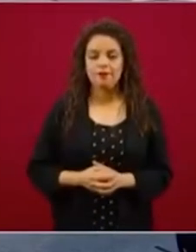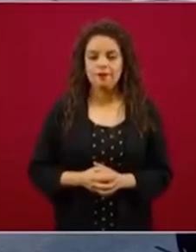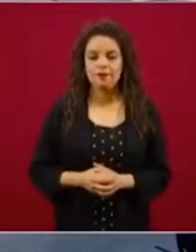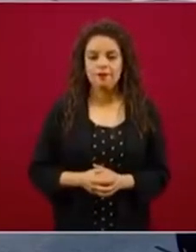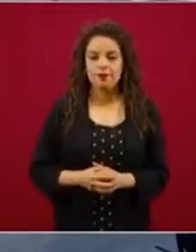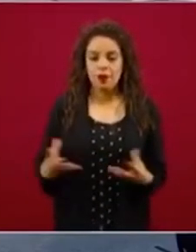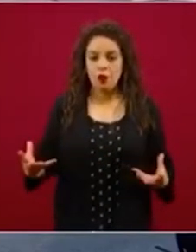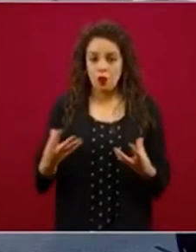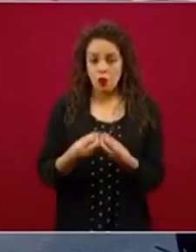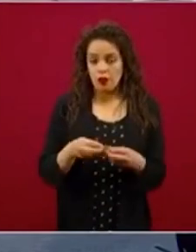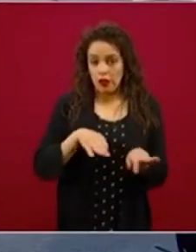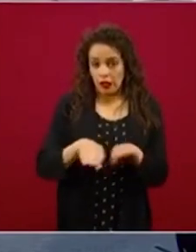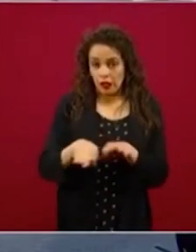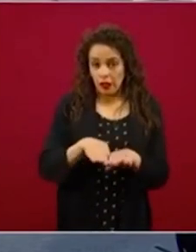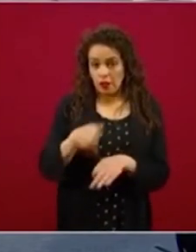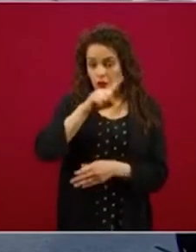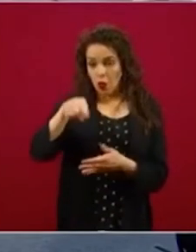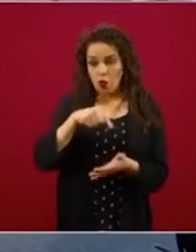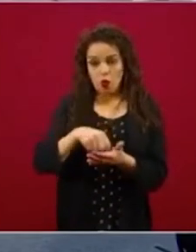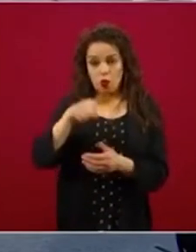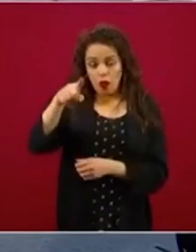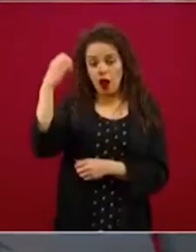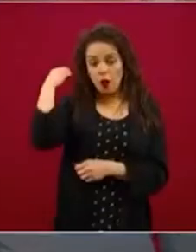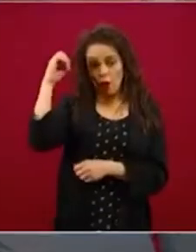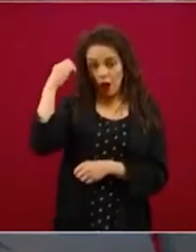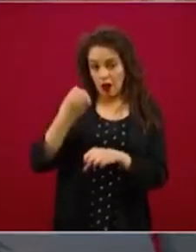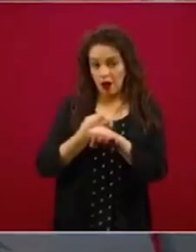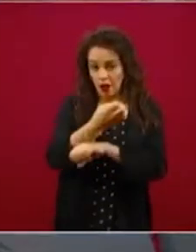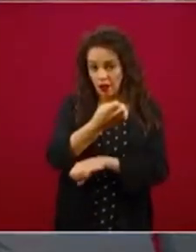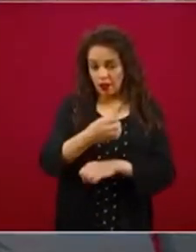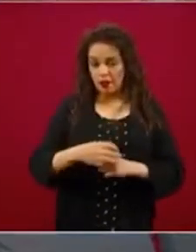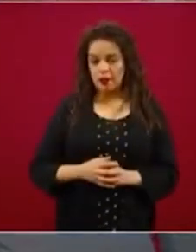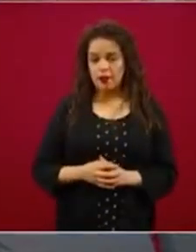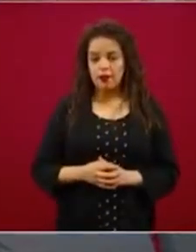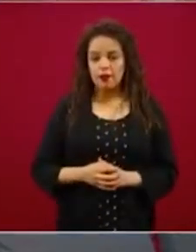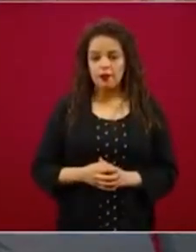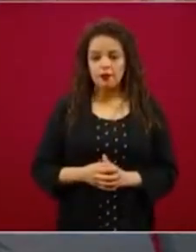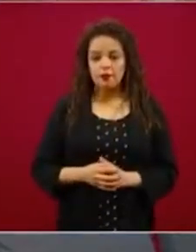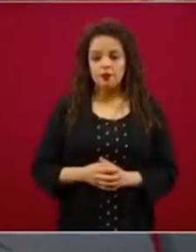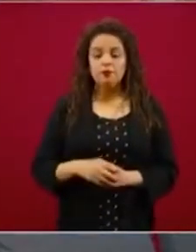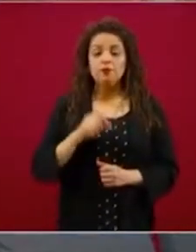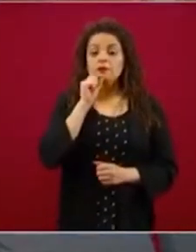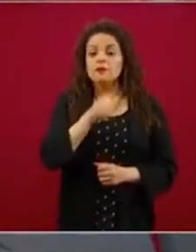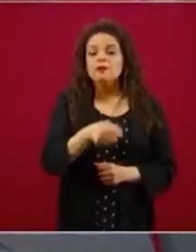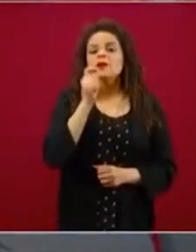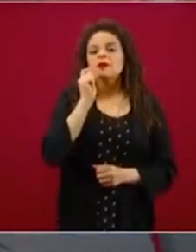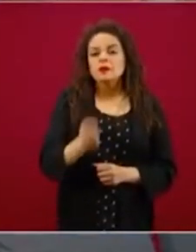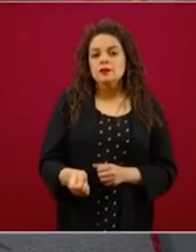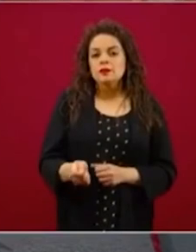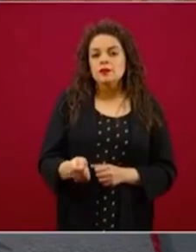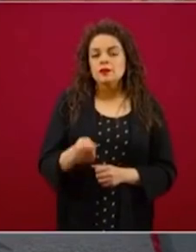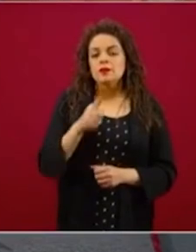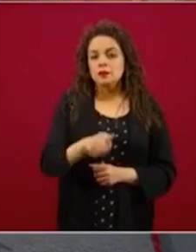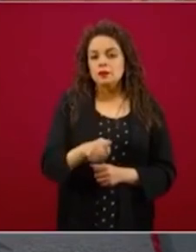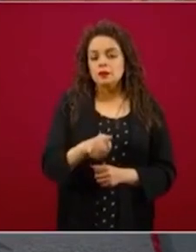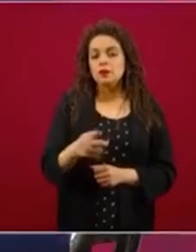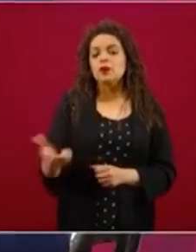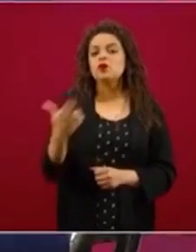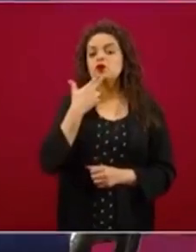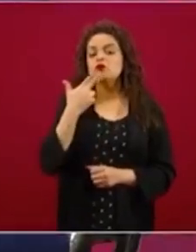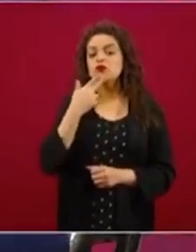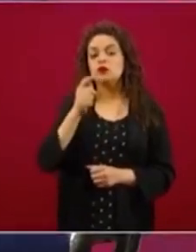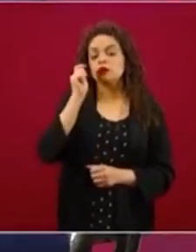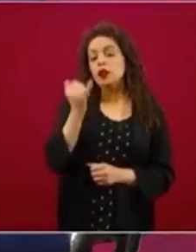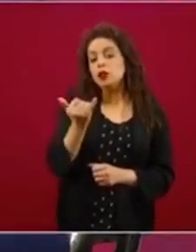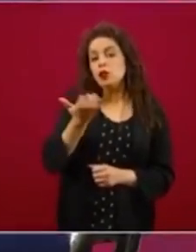en Oaxaca, se da también el asunto de las autoridades de usos y costumbres de la región,